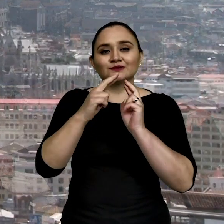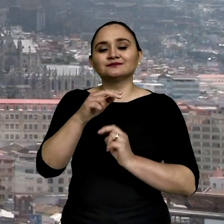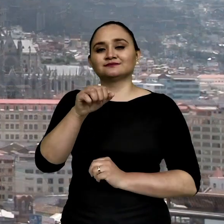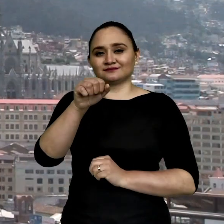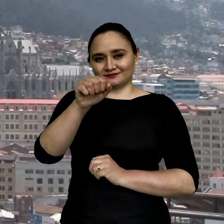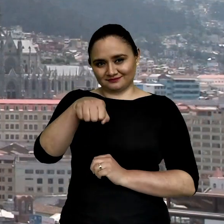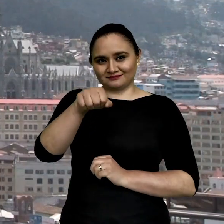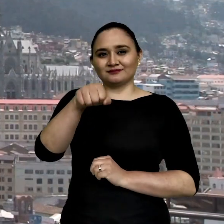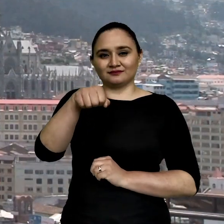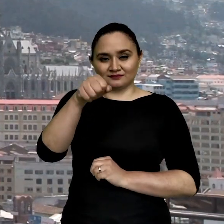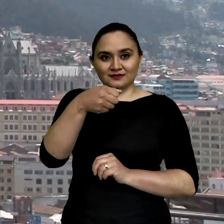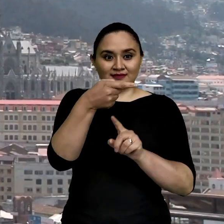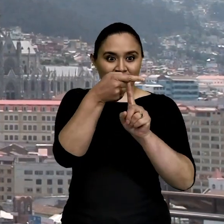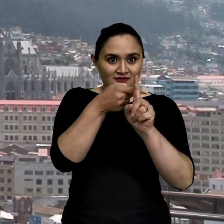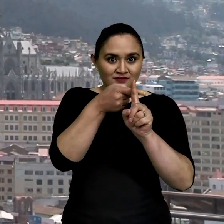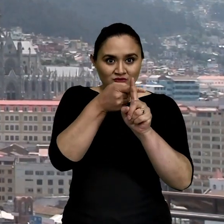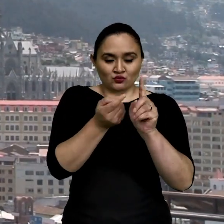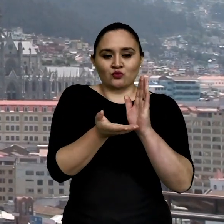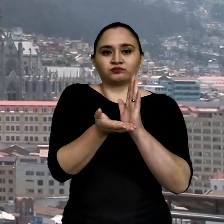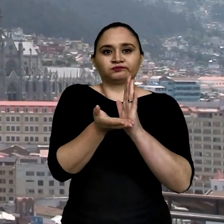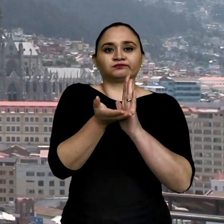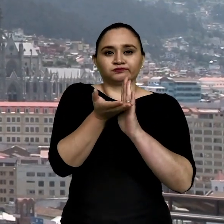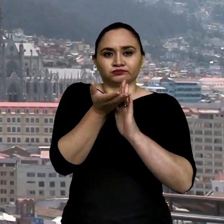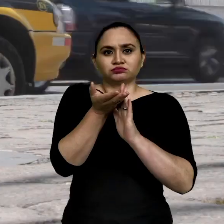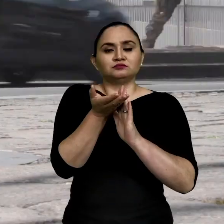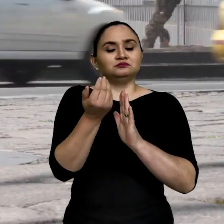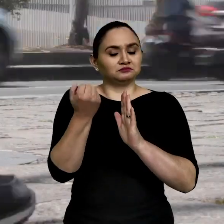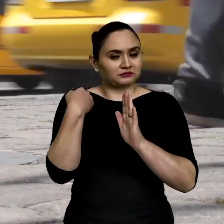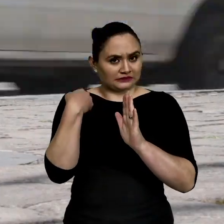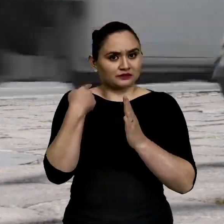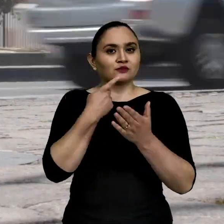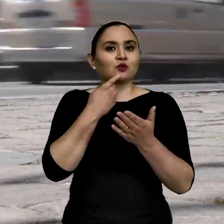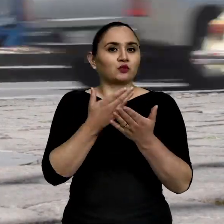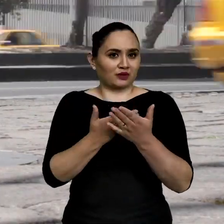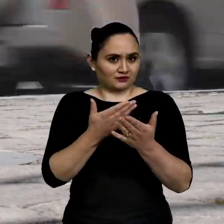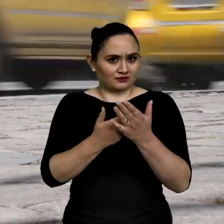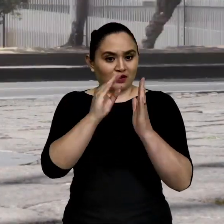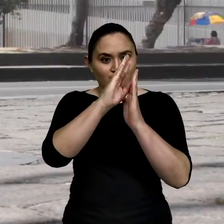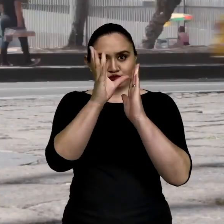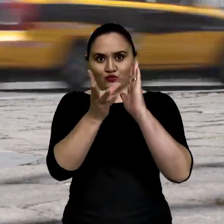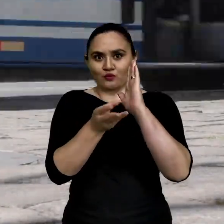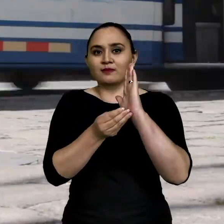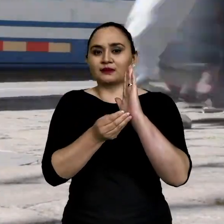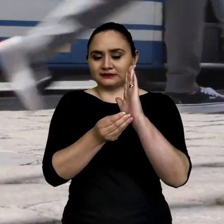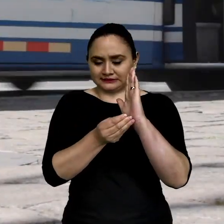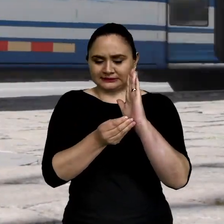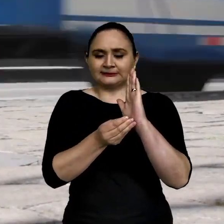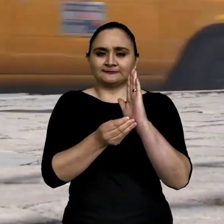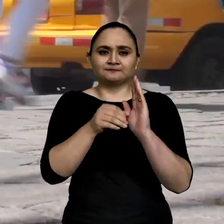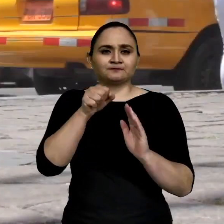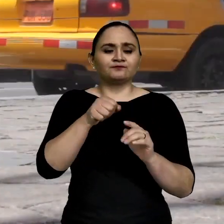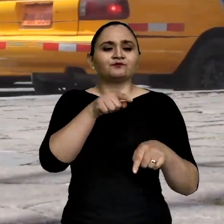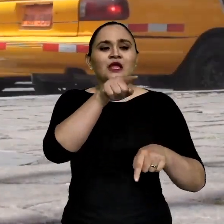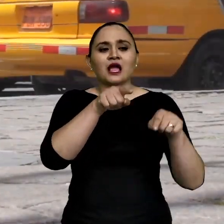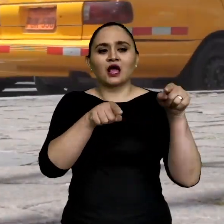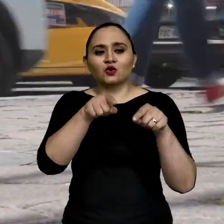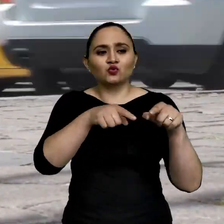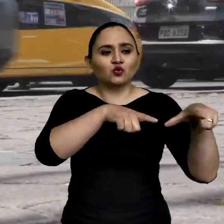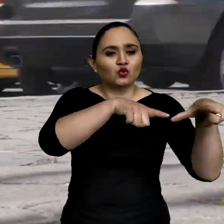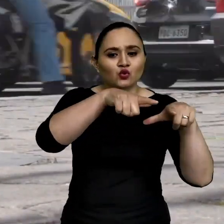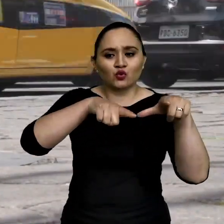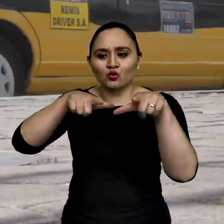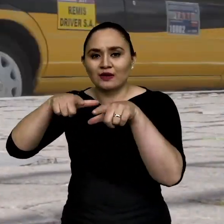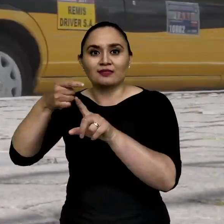evidencia de aumento de la temperatura promedio y en ciertas